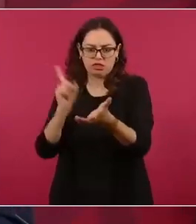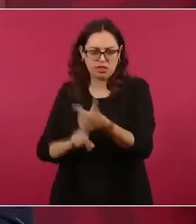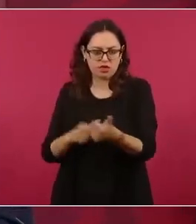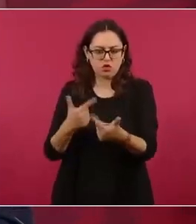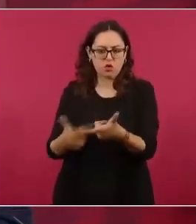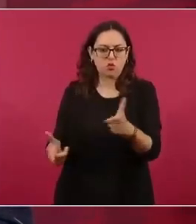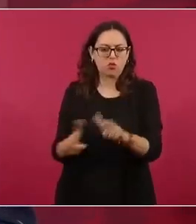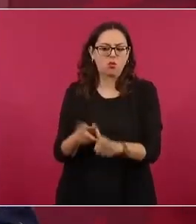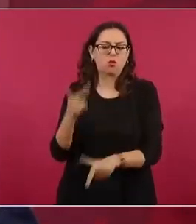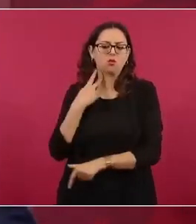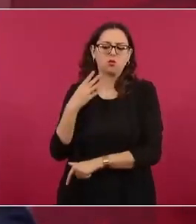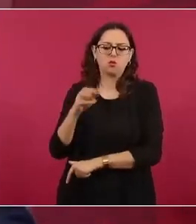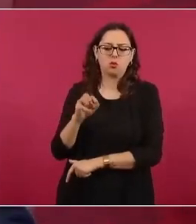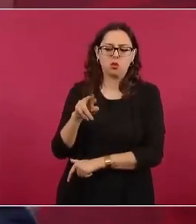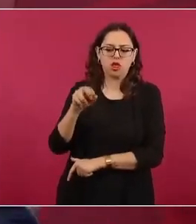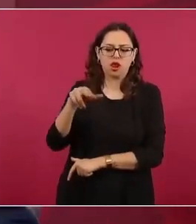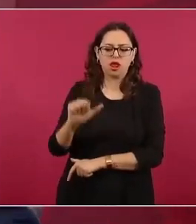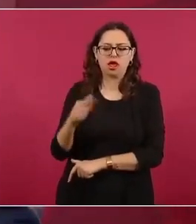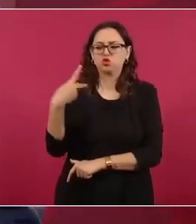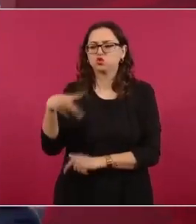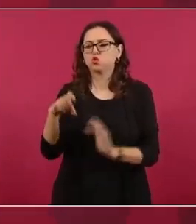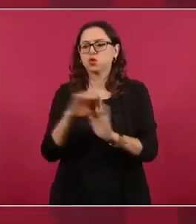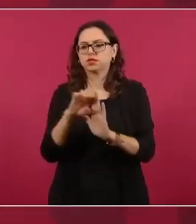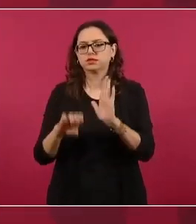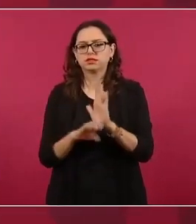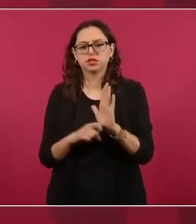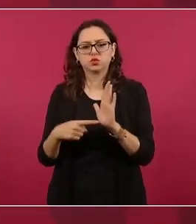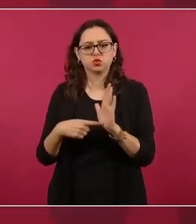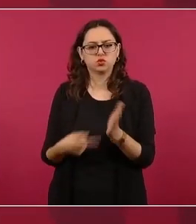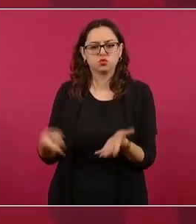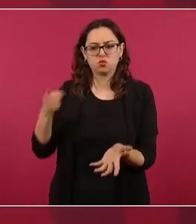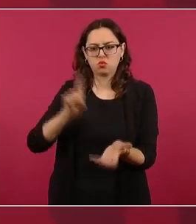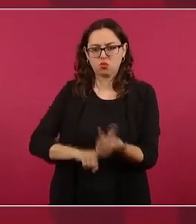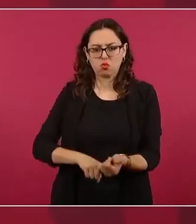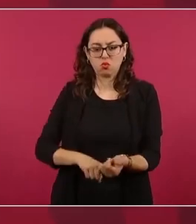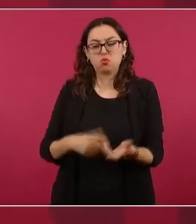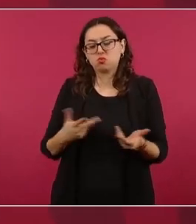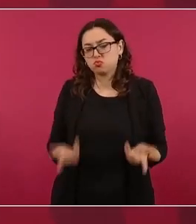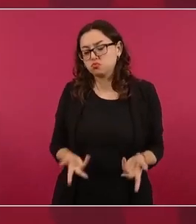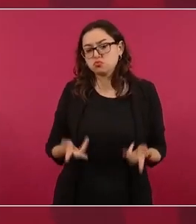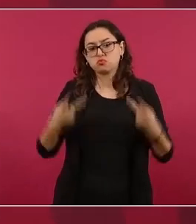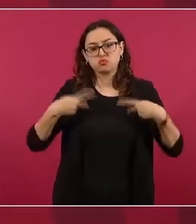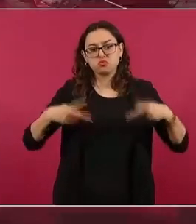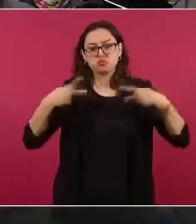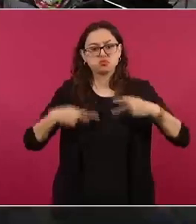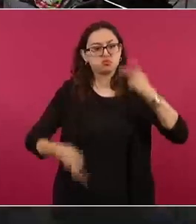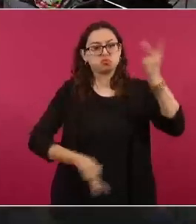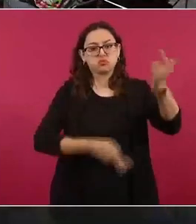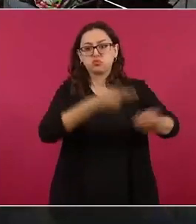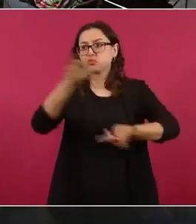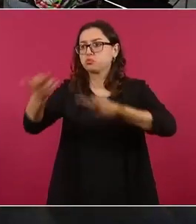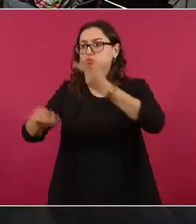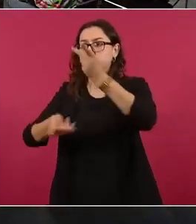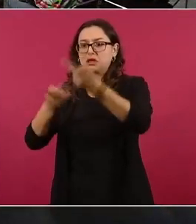es un procedimiento y el que gane la encuesta mujer o hombre